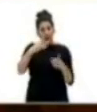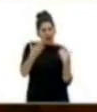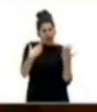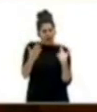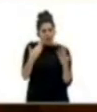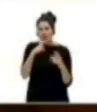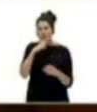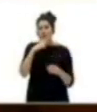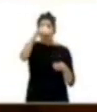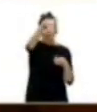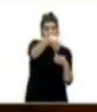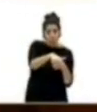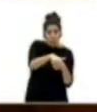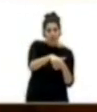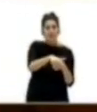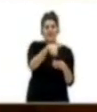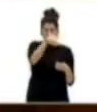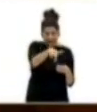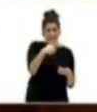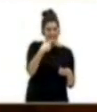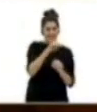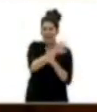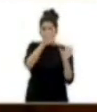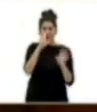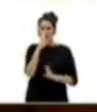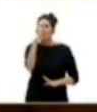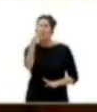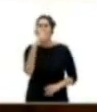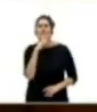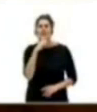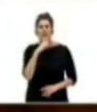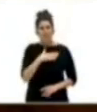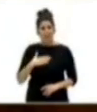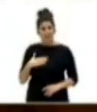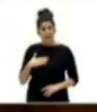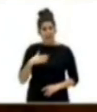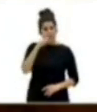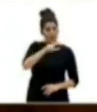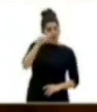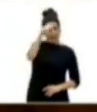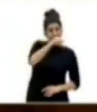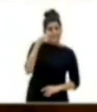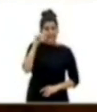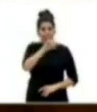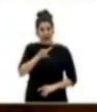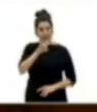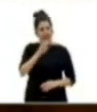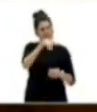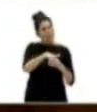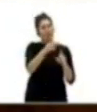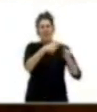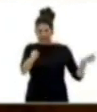urnas y nos indicó la dirección a seguir durante los próximos cuatro años. Las canarias y canarios decidieron cambiar su voto